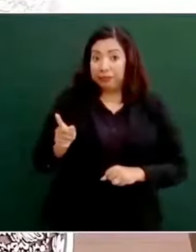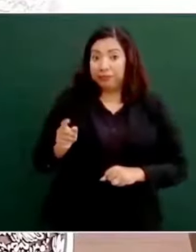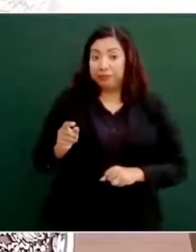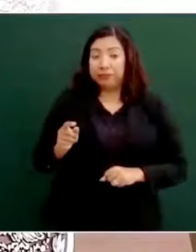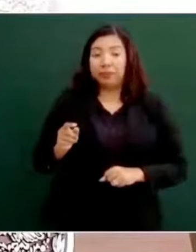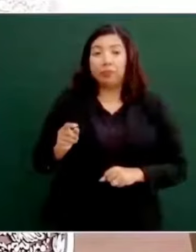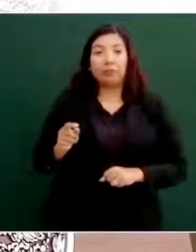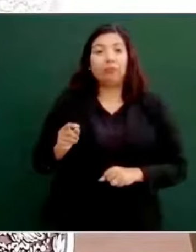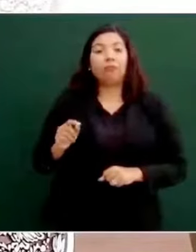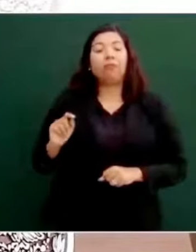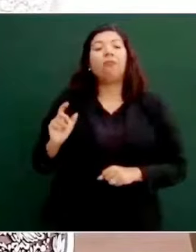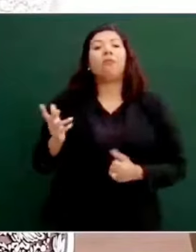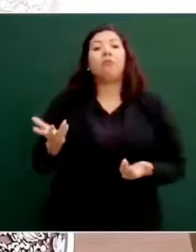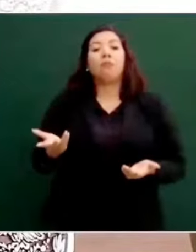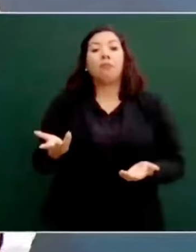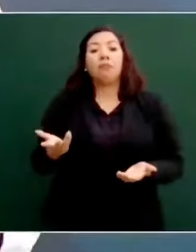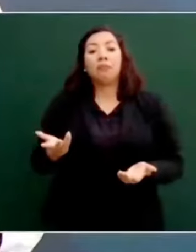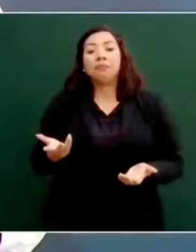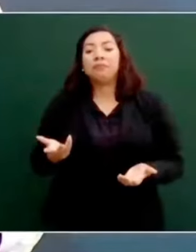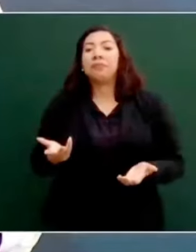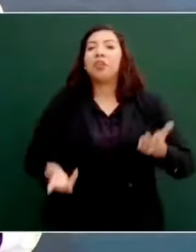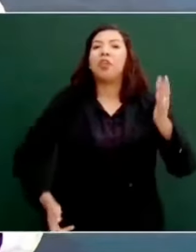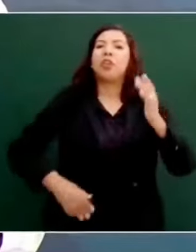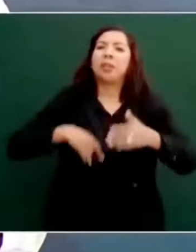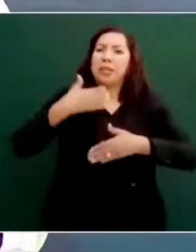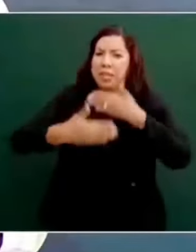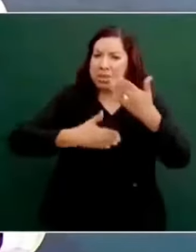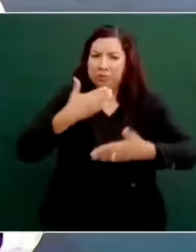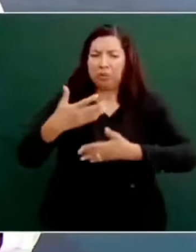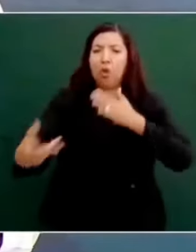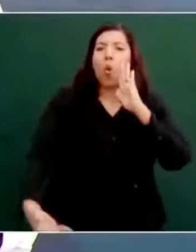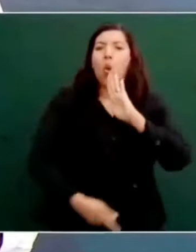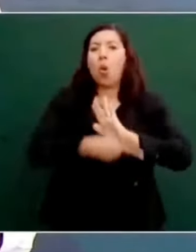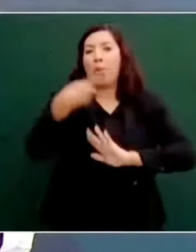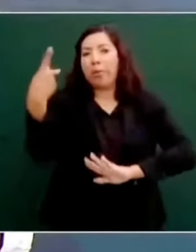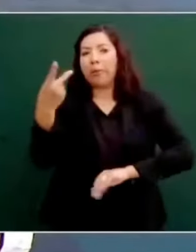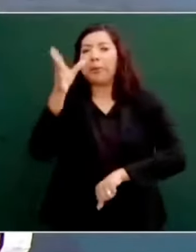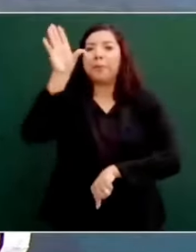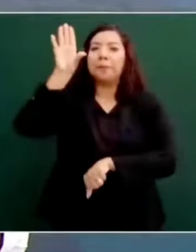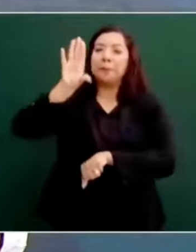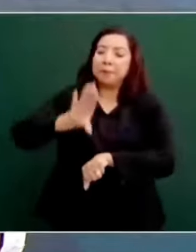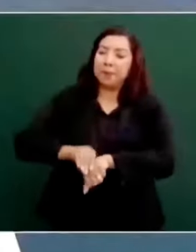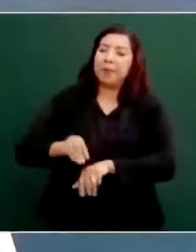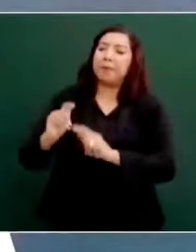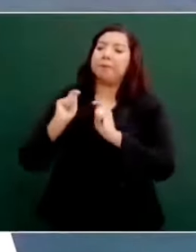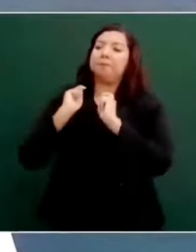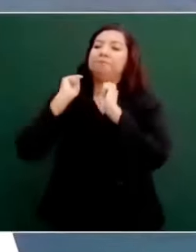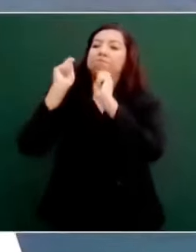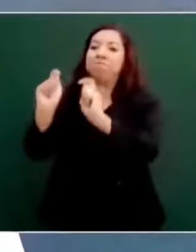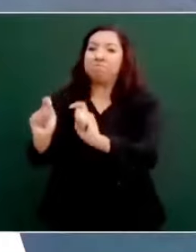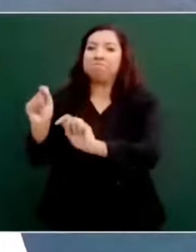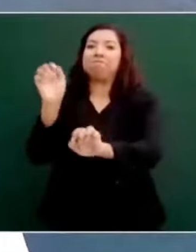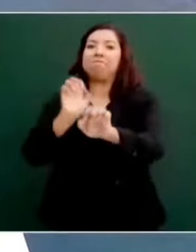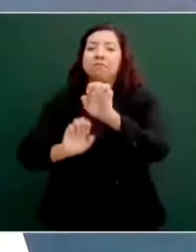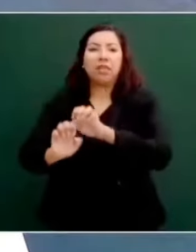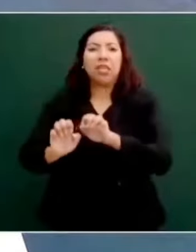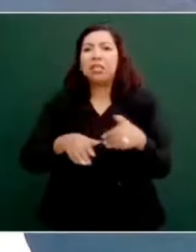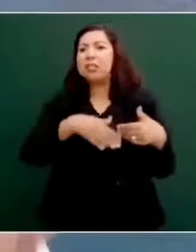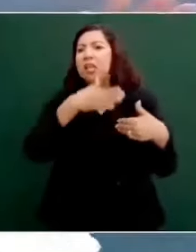y se hicieron de la vista gorda todos los gobiernos